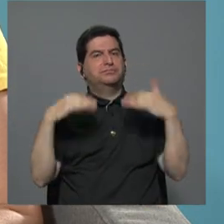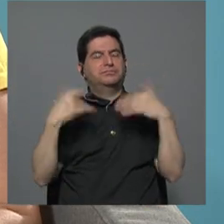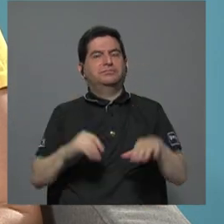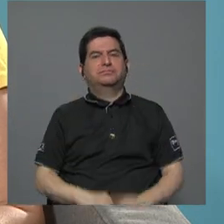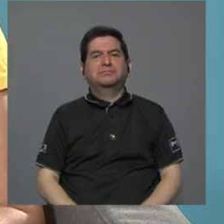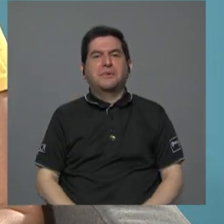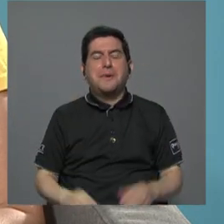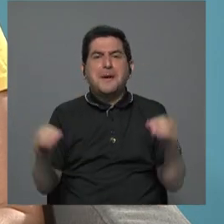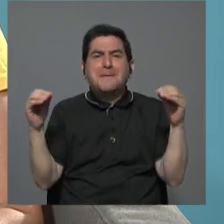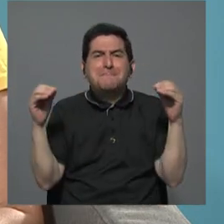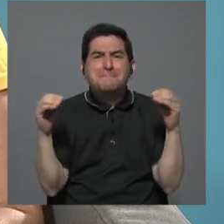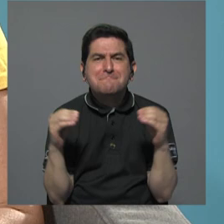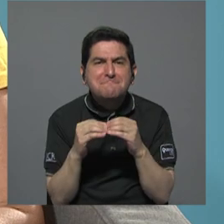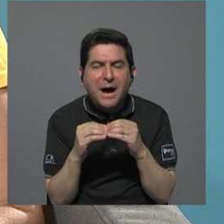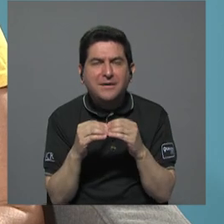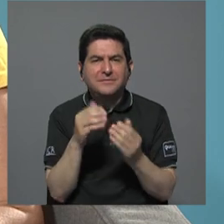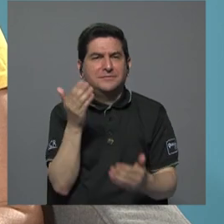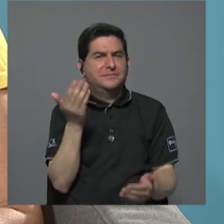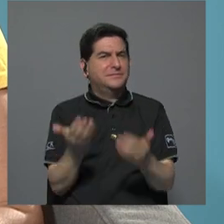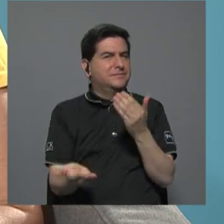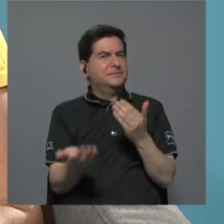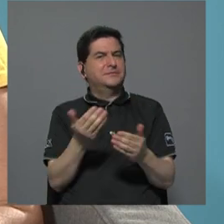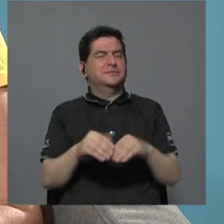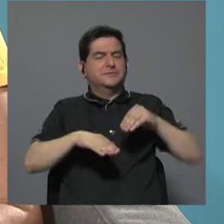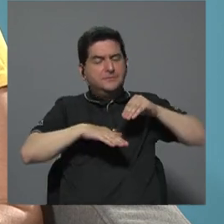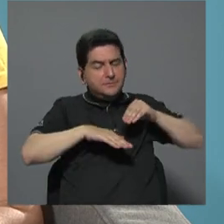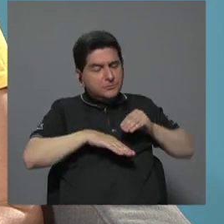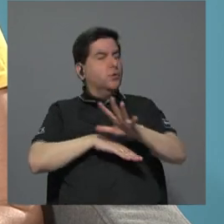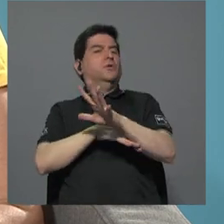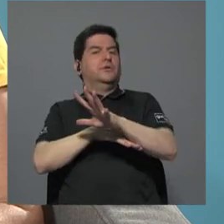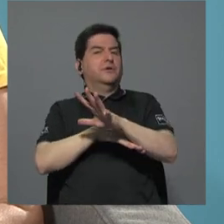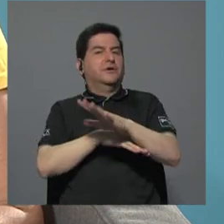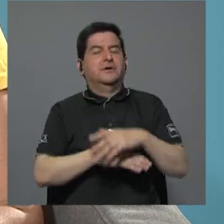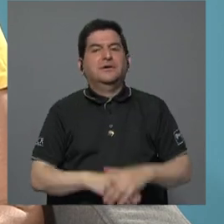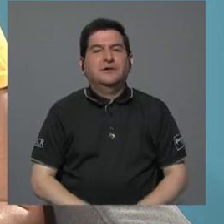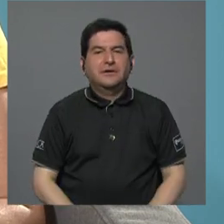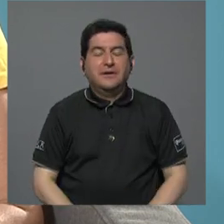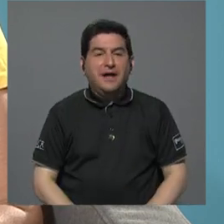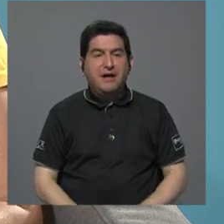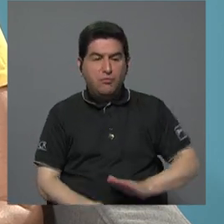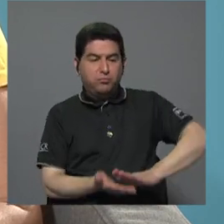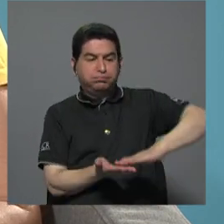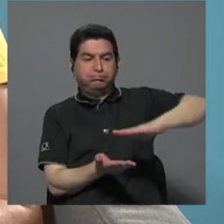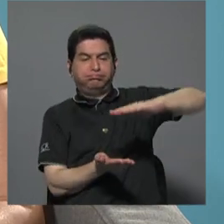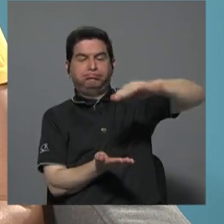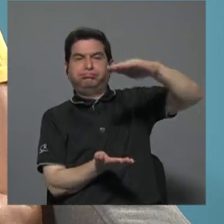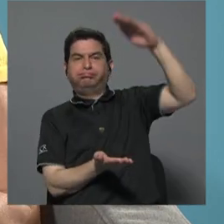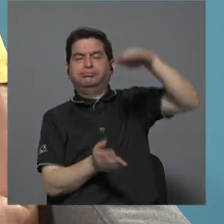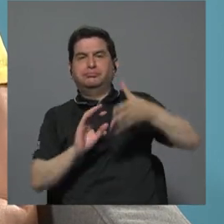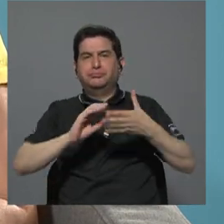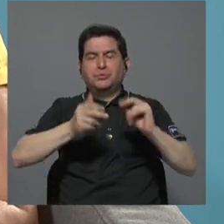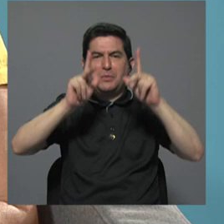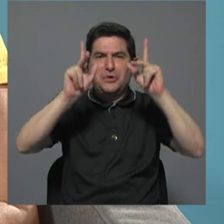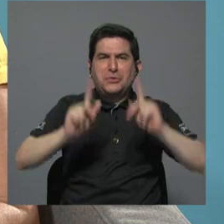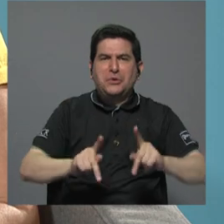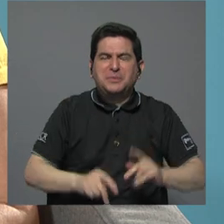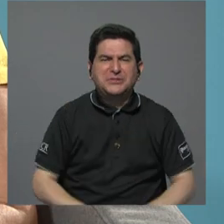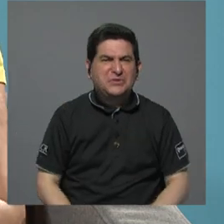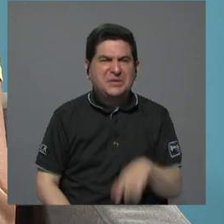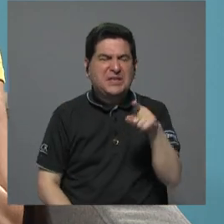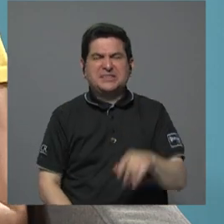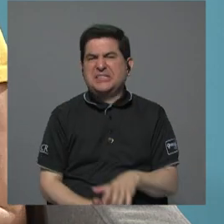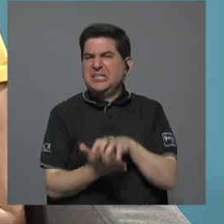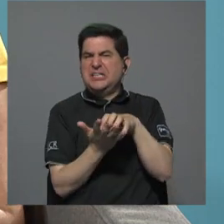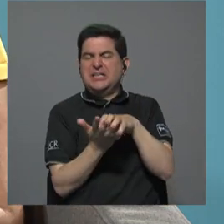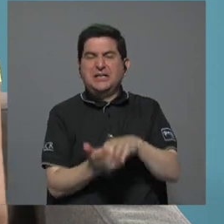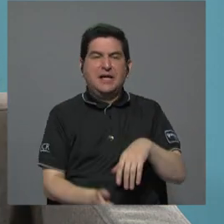apagó, el que más influencia generó en que aumentara el número de personas indecisas.